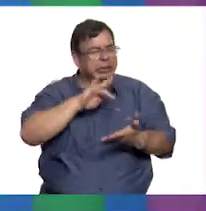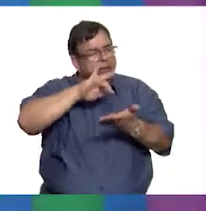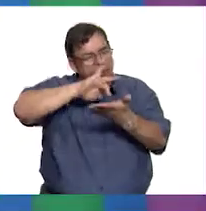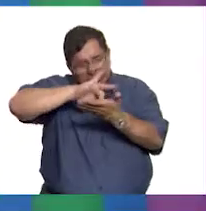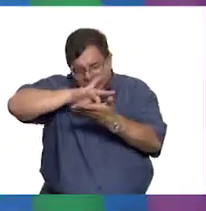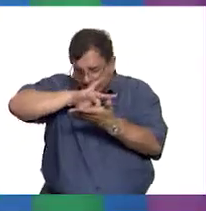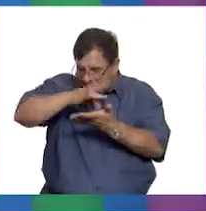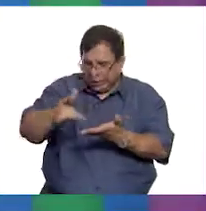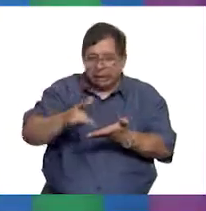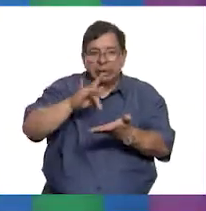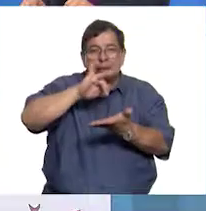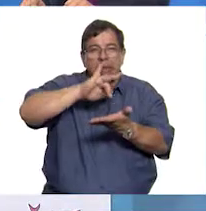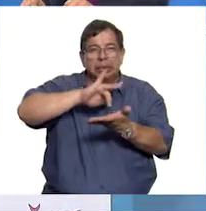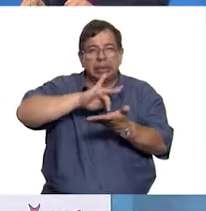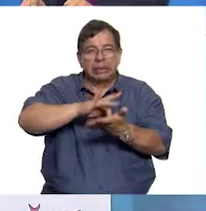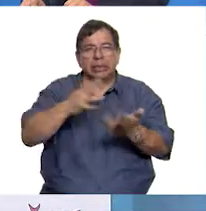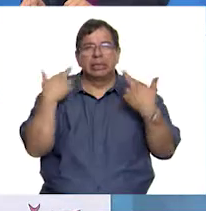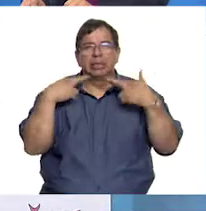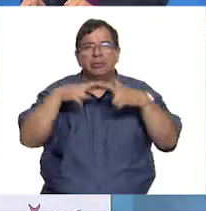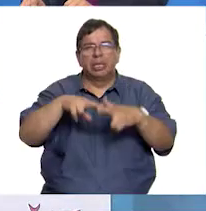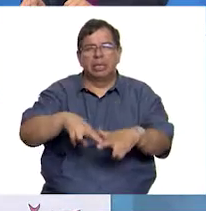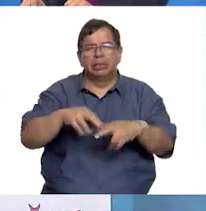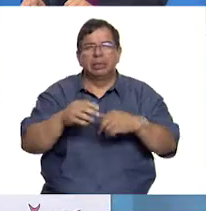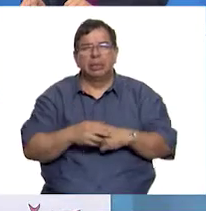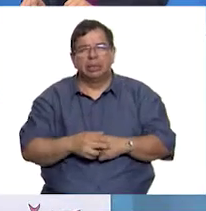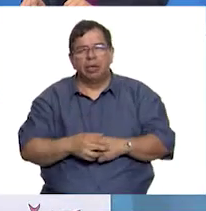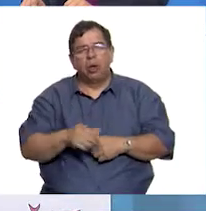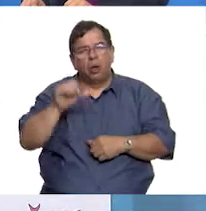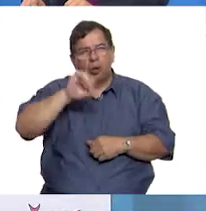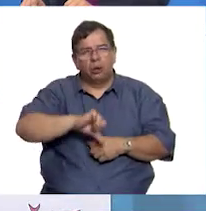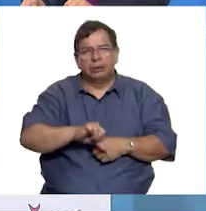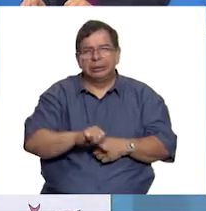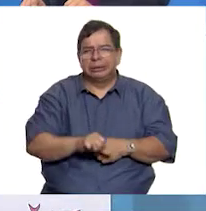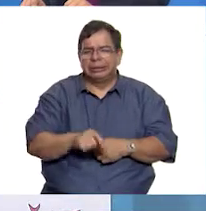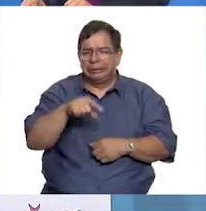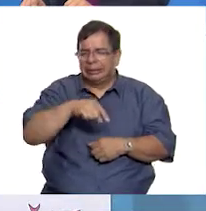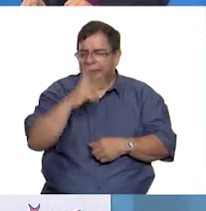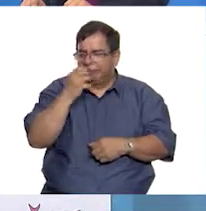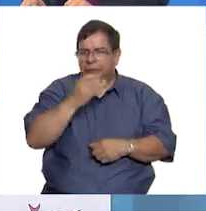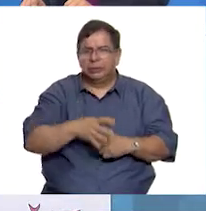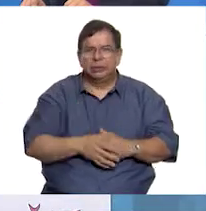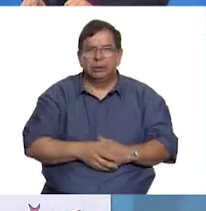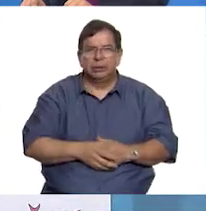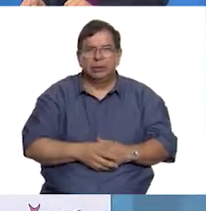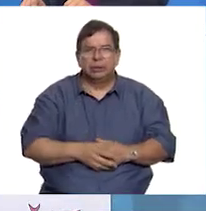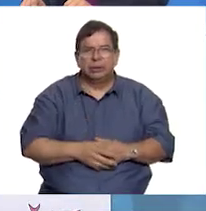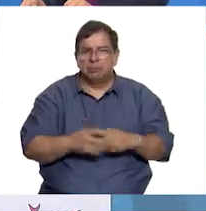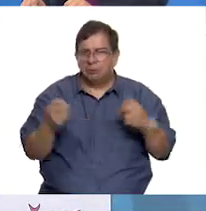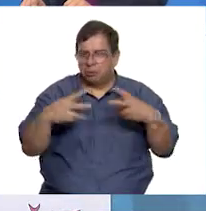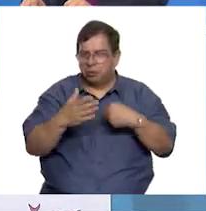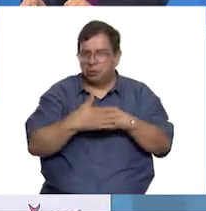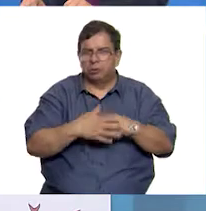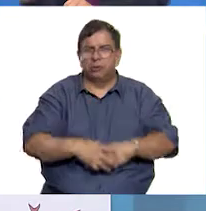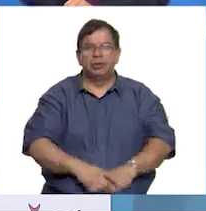Sor Juana, y muchísimas gracias, Maestra Noemil Juárez, por el día de hoy. sido increíble. Nos vemos en la próxima.